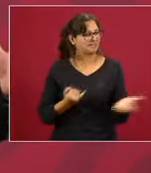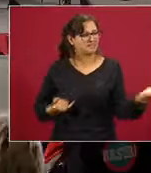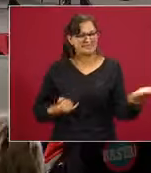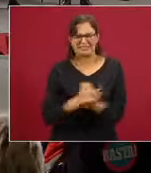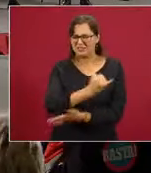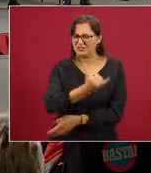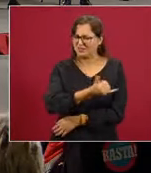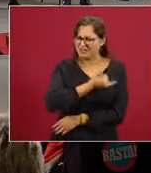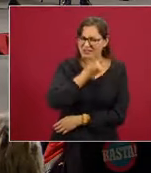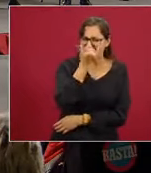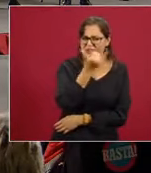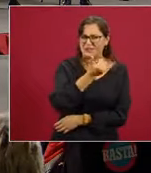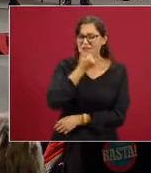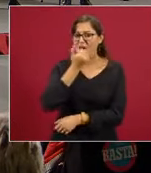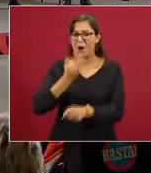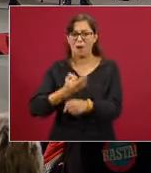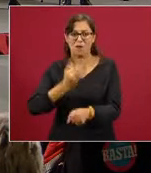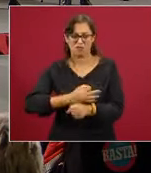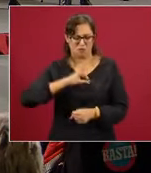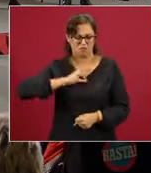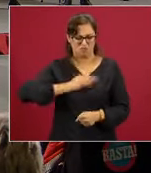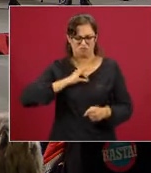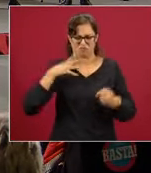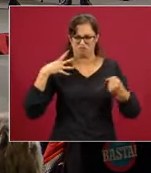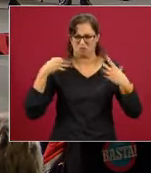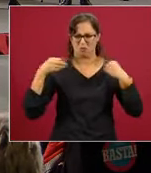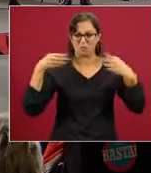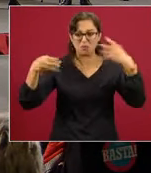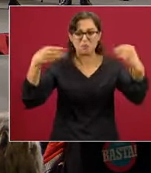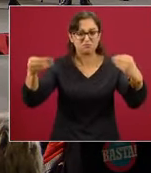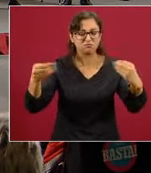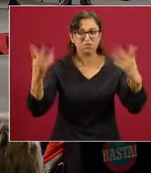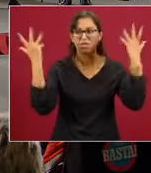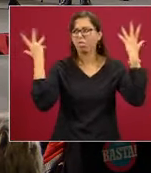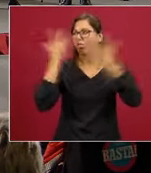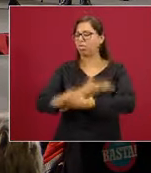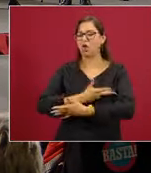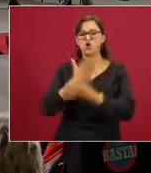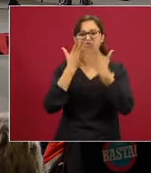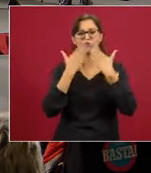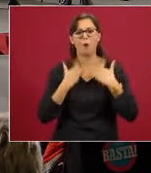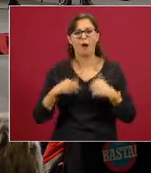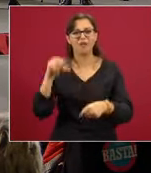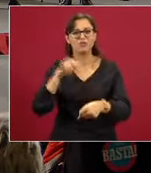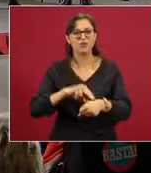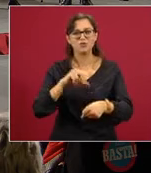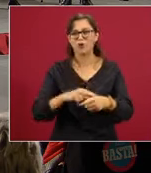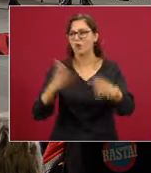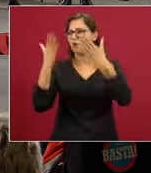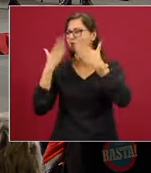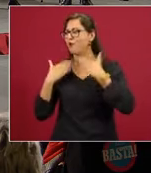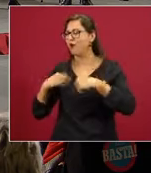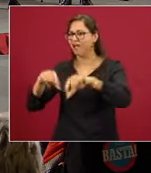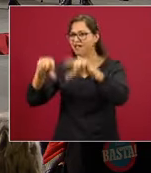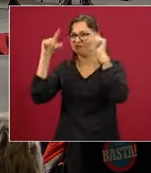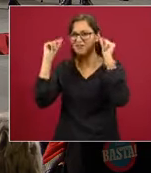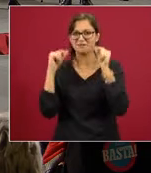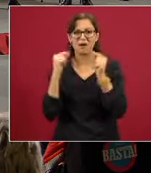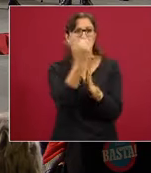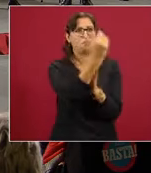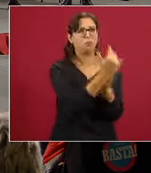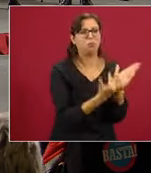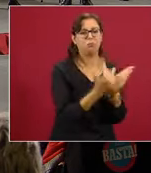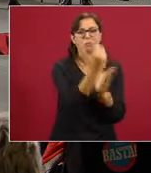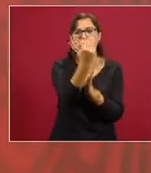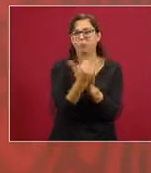en donde se fue reduciendo la capacidad de respuesta de lo público en el Estado Nacional.